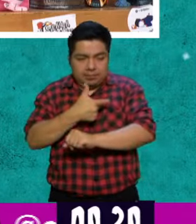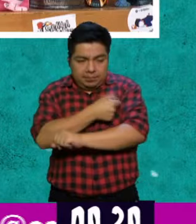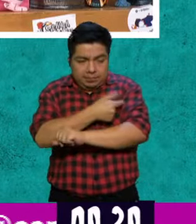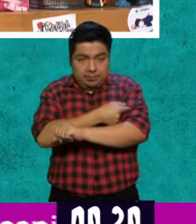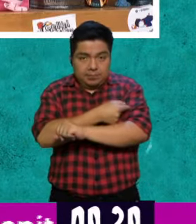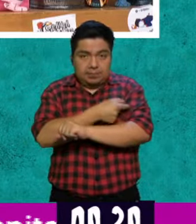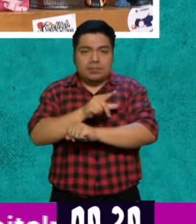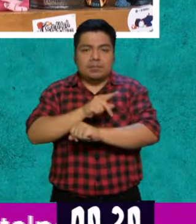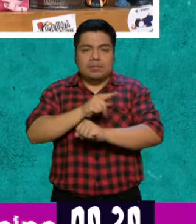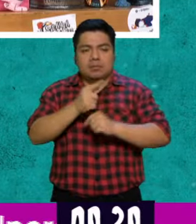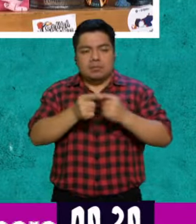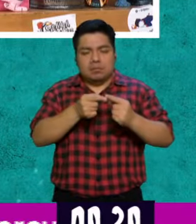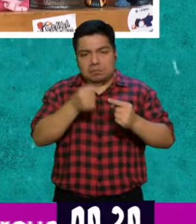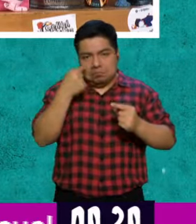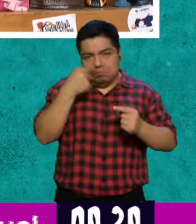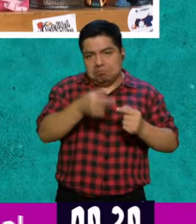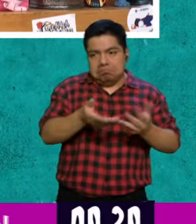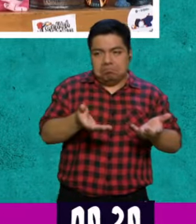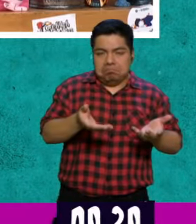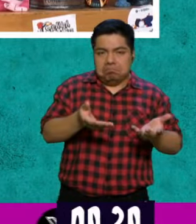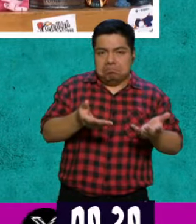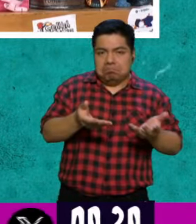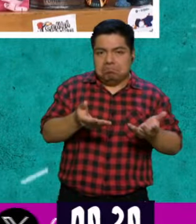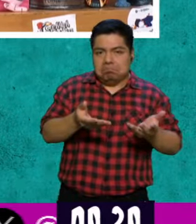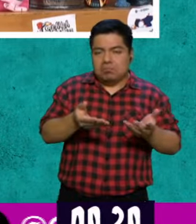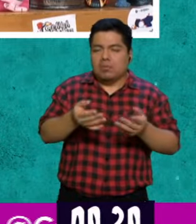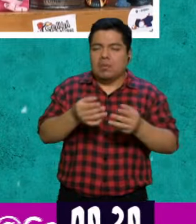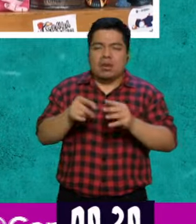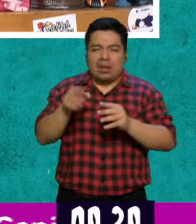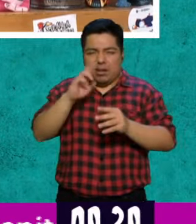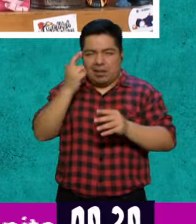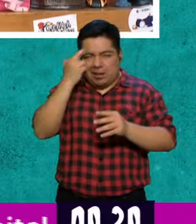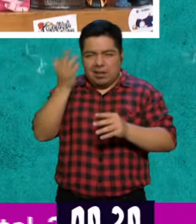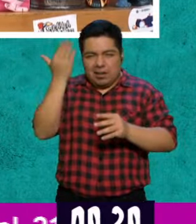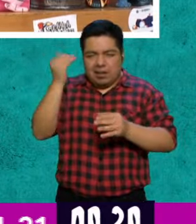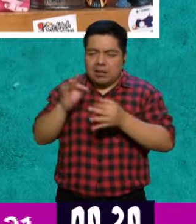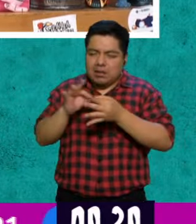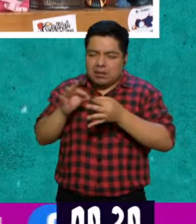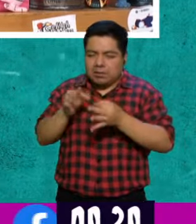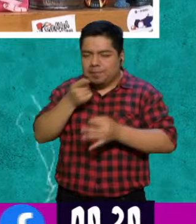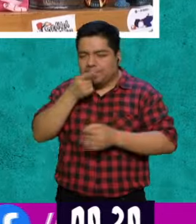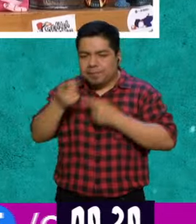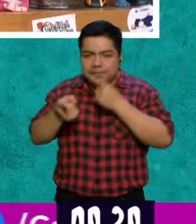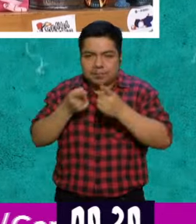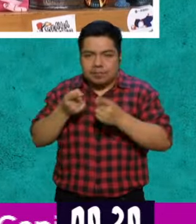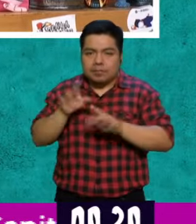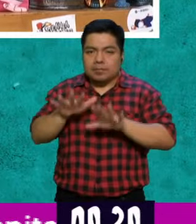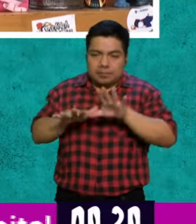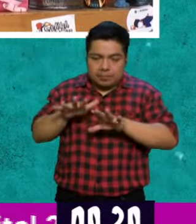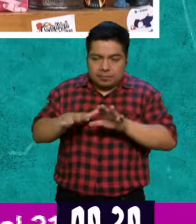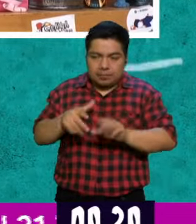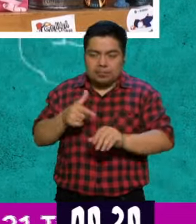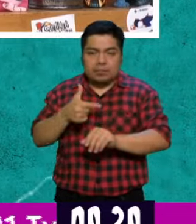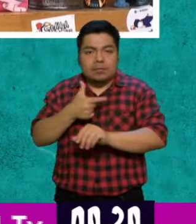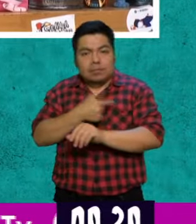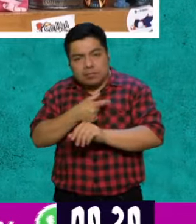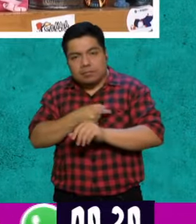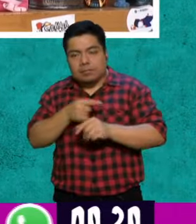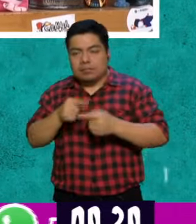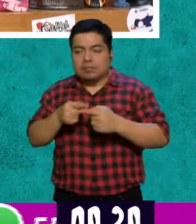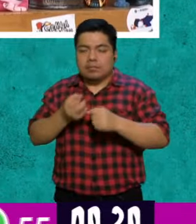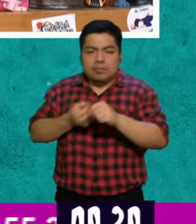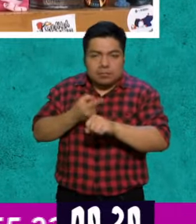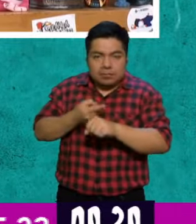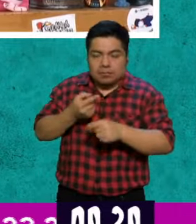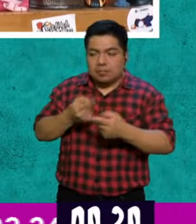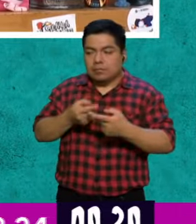enfermedades regionales, porque luego lo que comentaban es que se desarrollan vacunas que, bueno, como fueron en Europa, pues